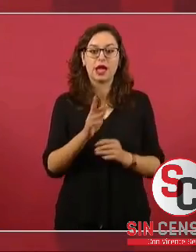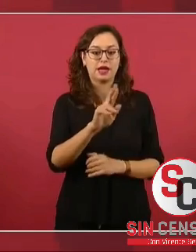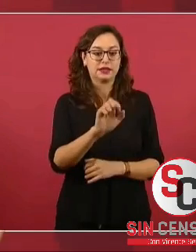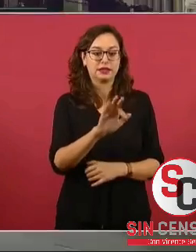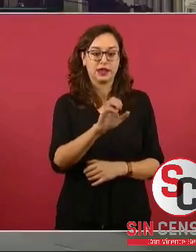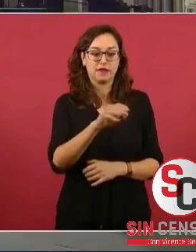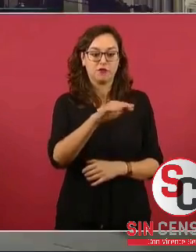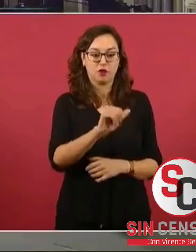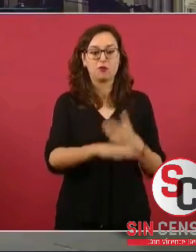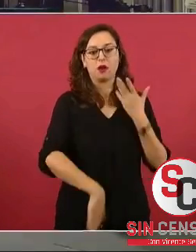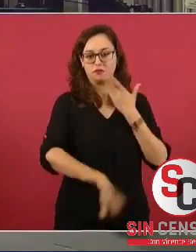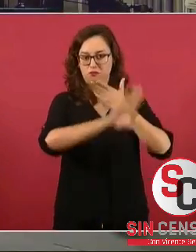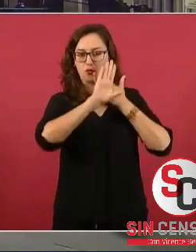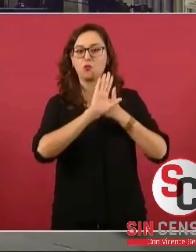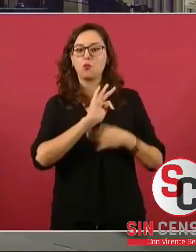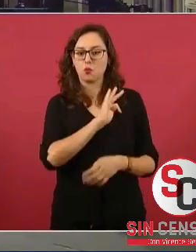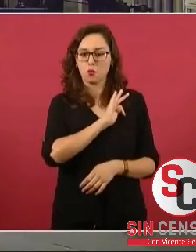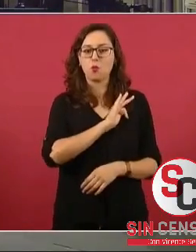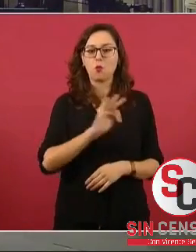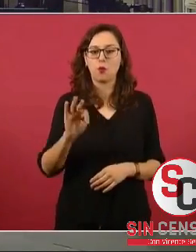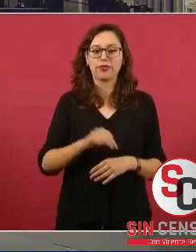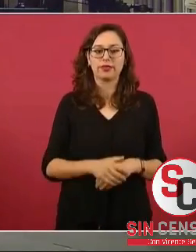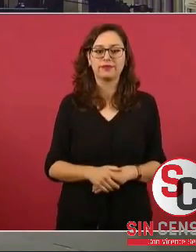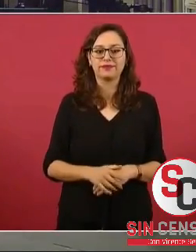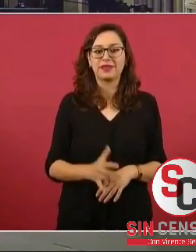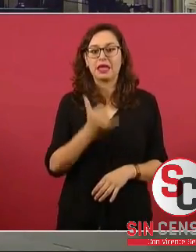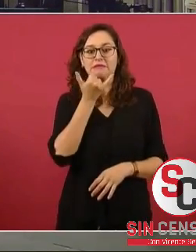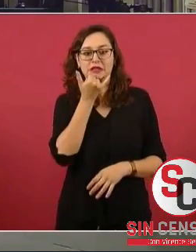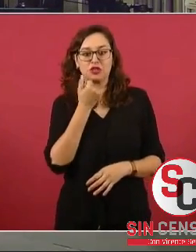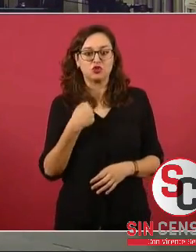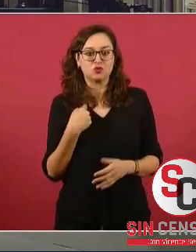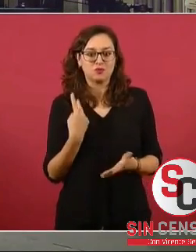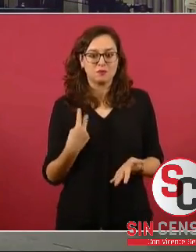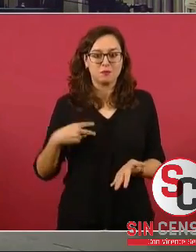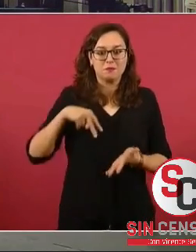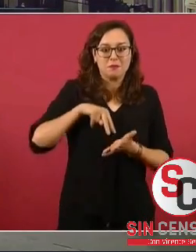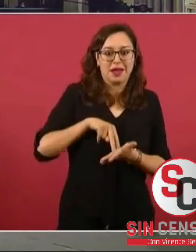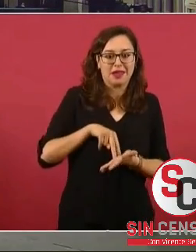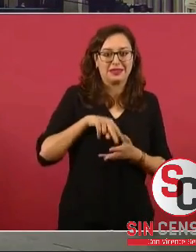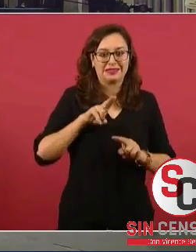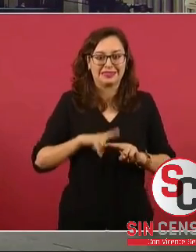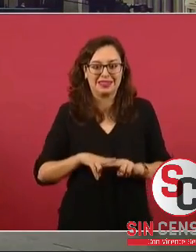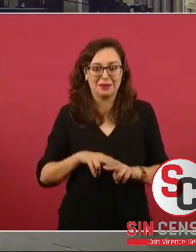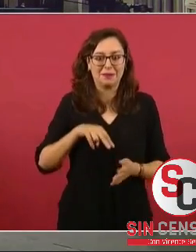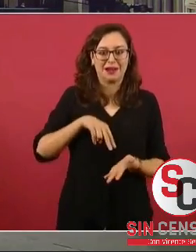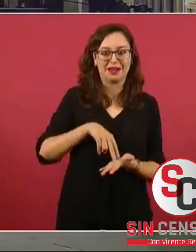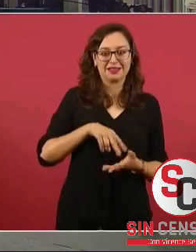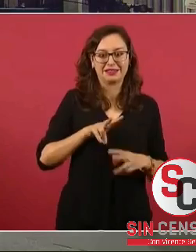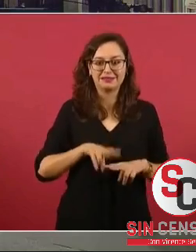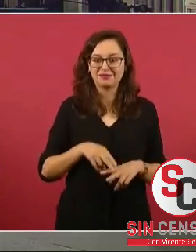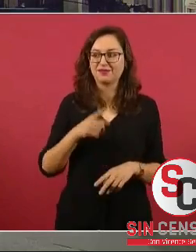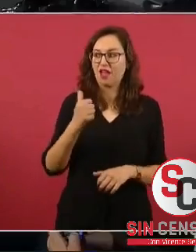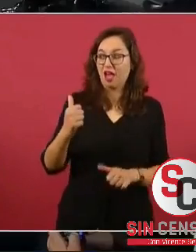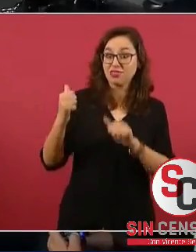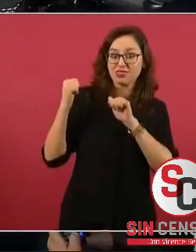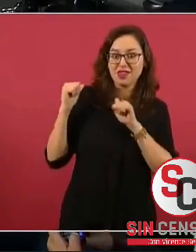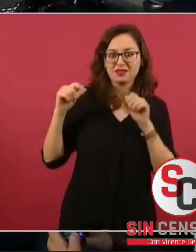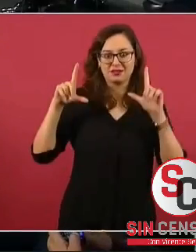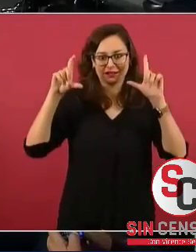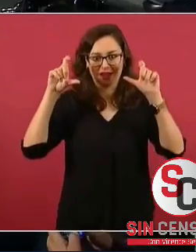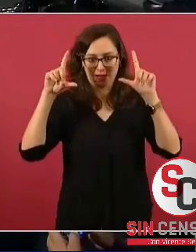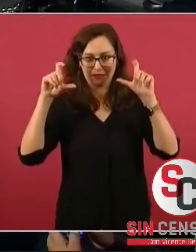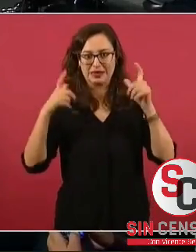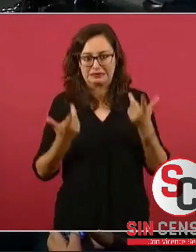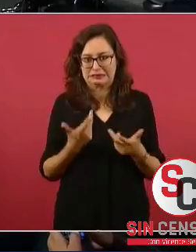Y disculpe que me esté parando y sentando para los compañeros atrás en las cámaras, con mucho respeto.